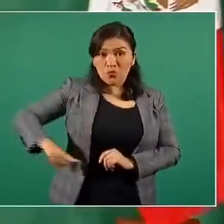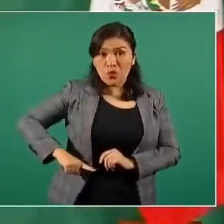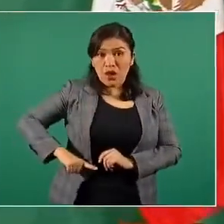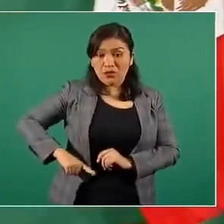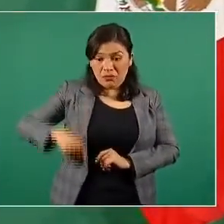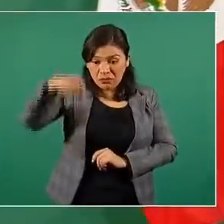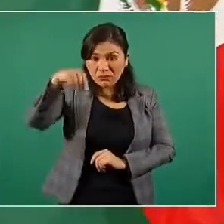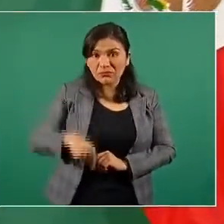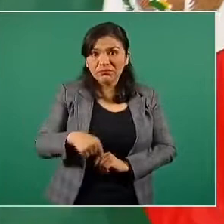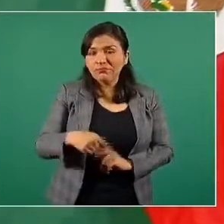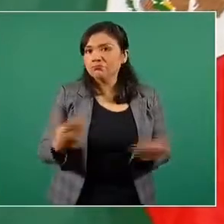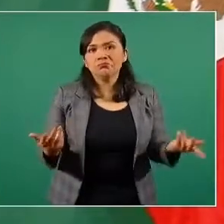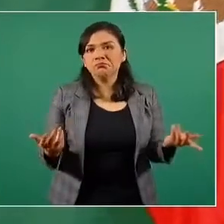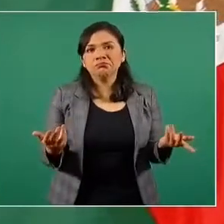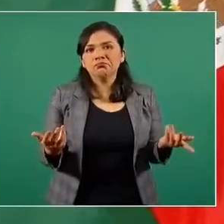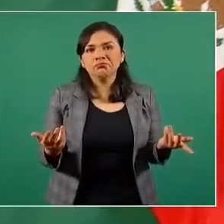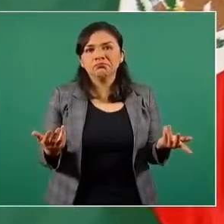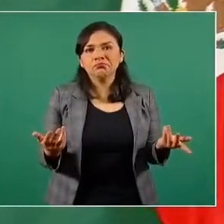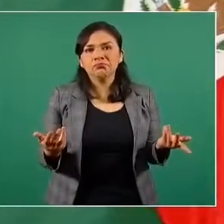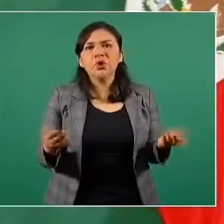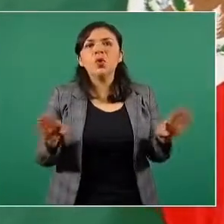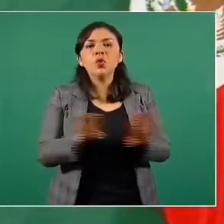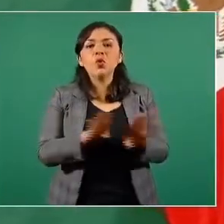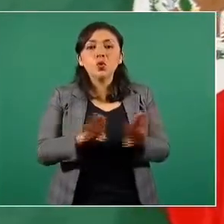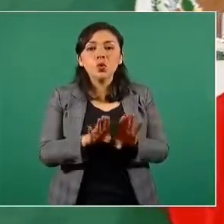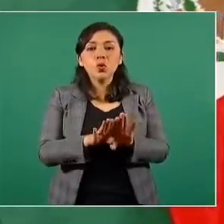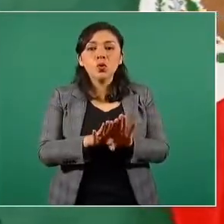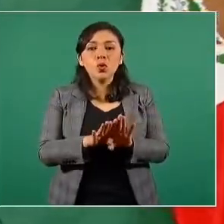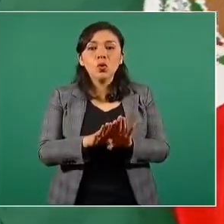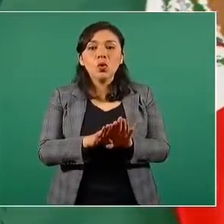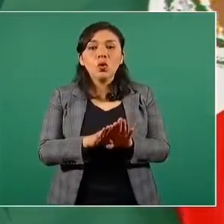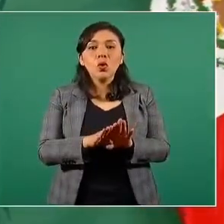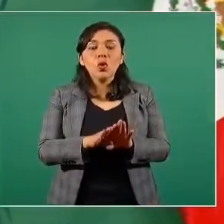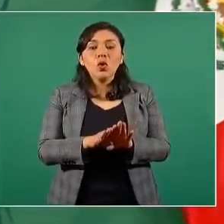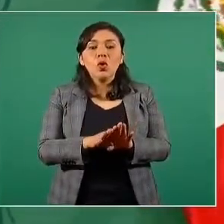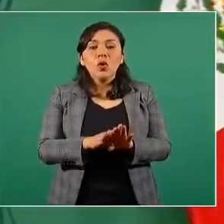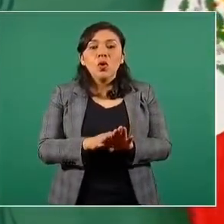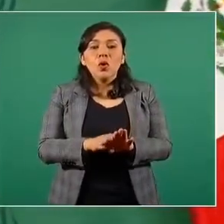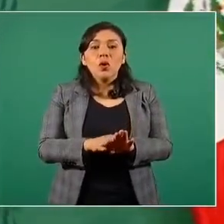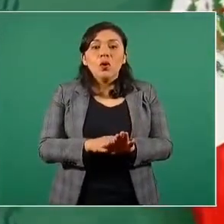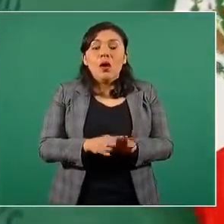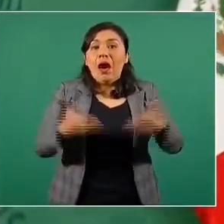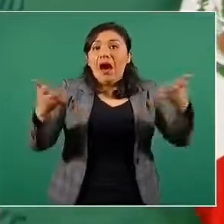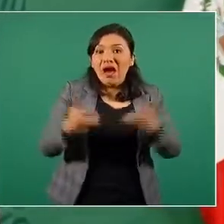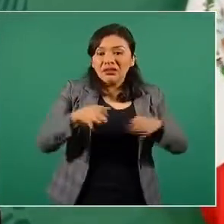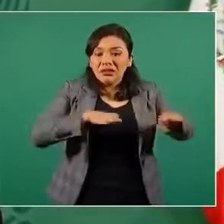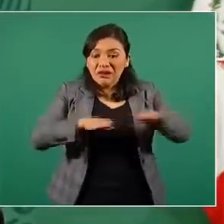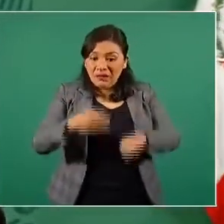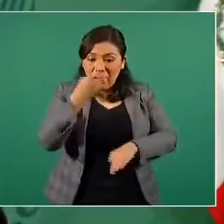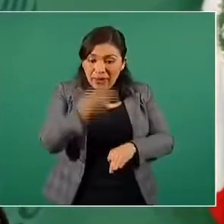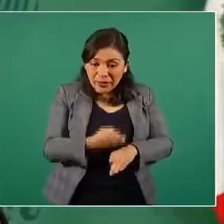para estas funciones,